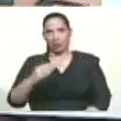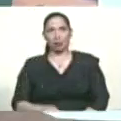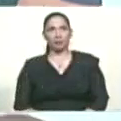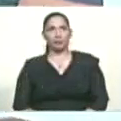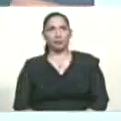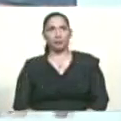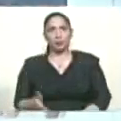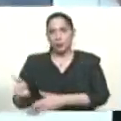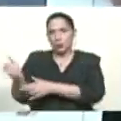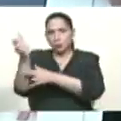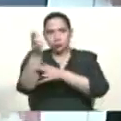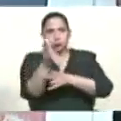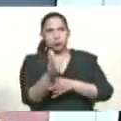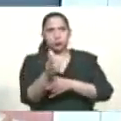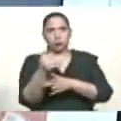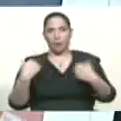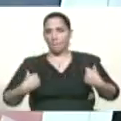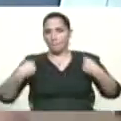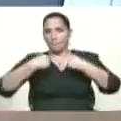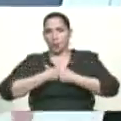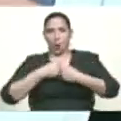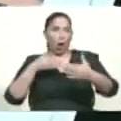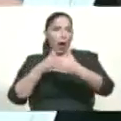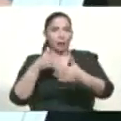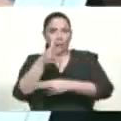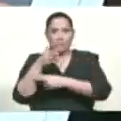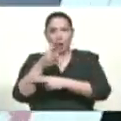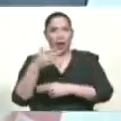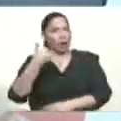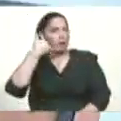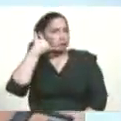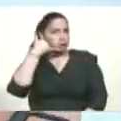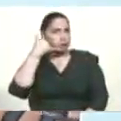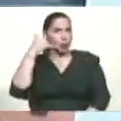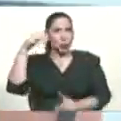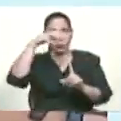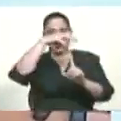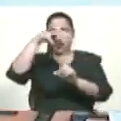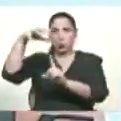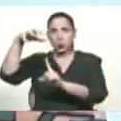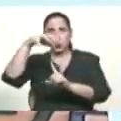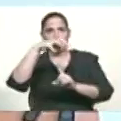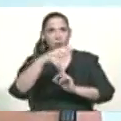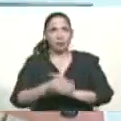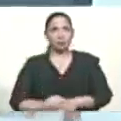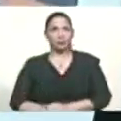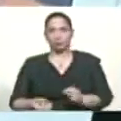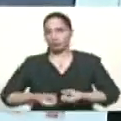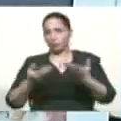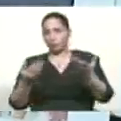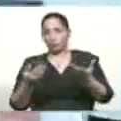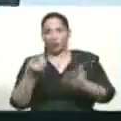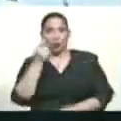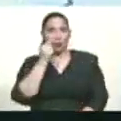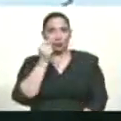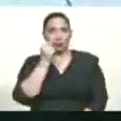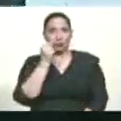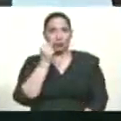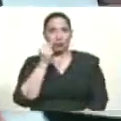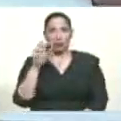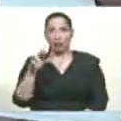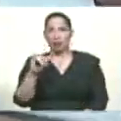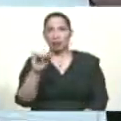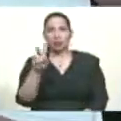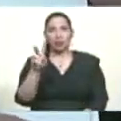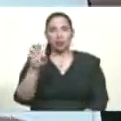el armamento, los chalecos antibalas, los teléfonos satelitales que le fueron proporcionados por el señor Antonio Rivero